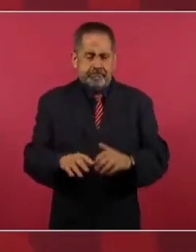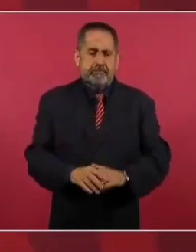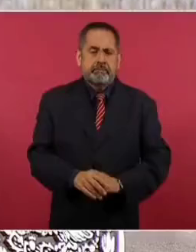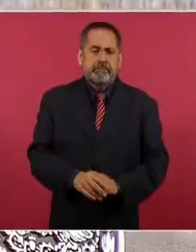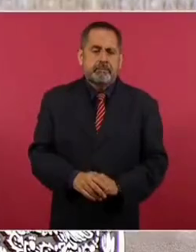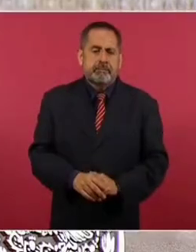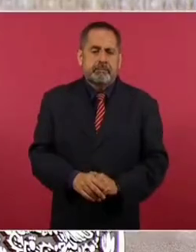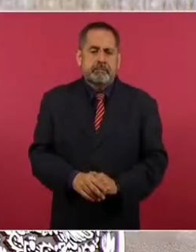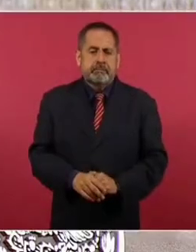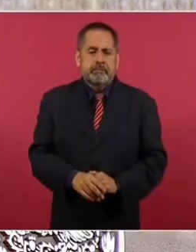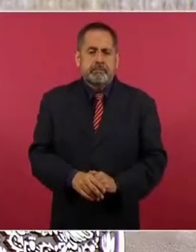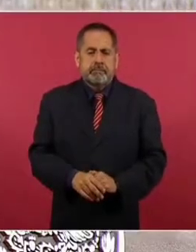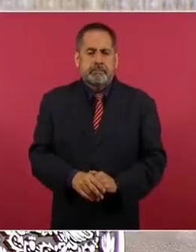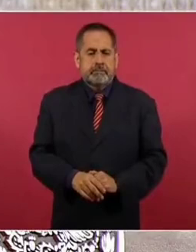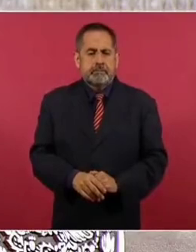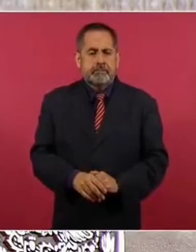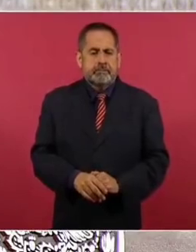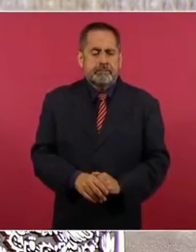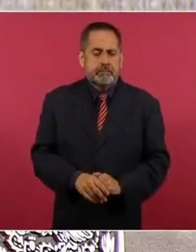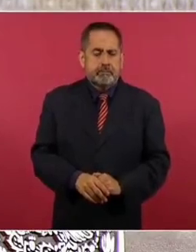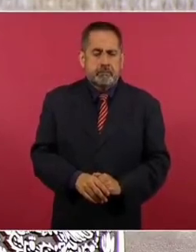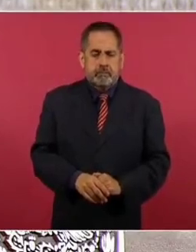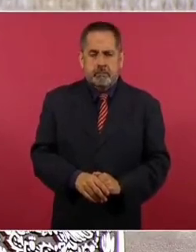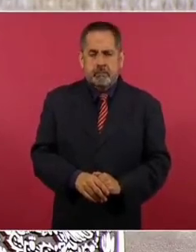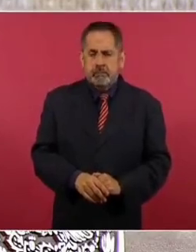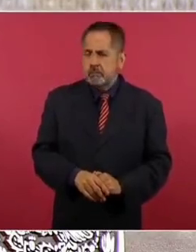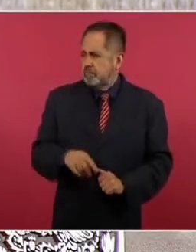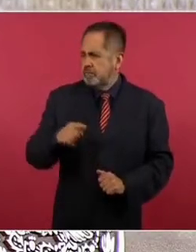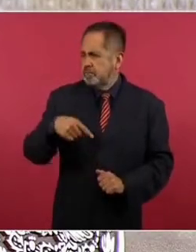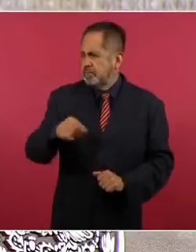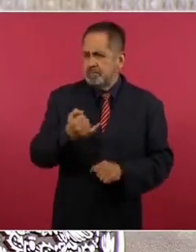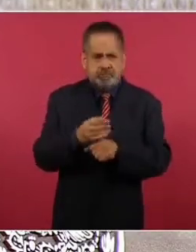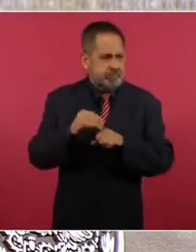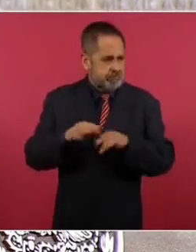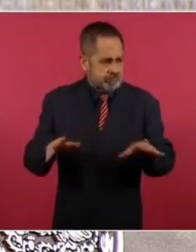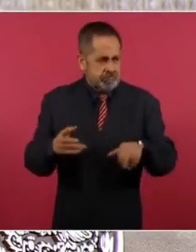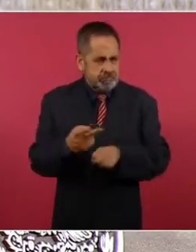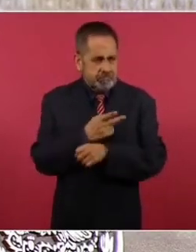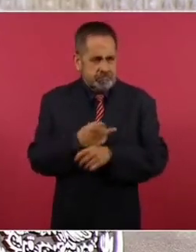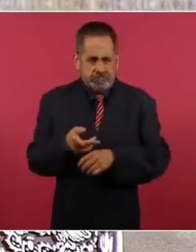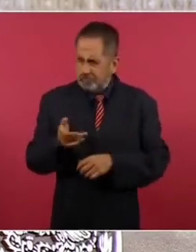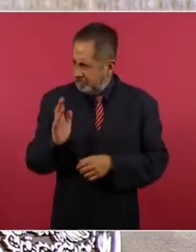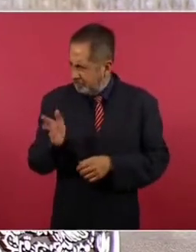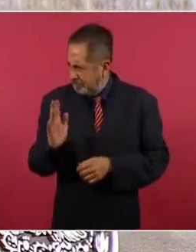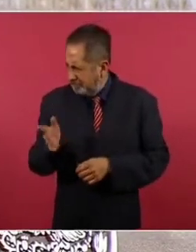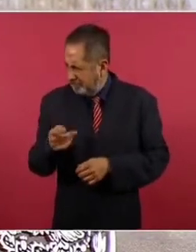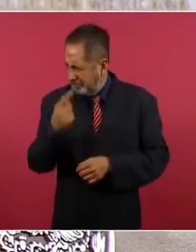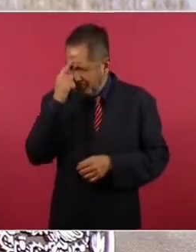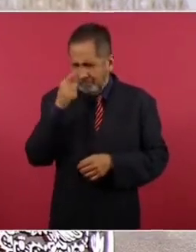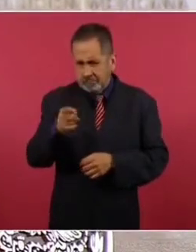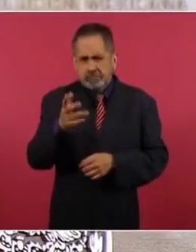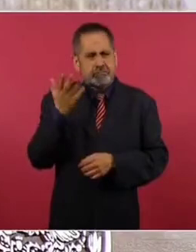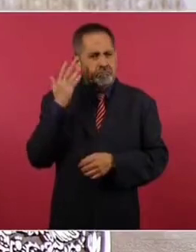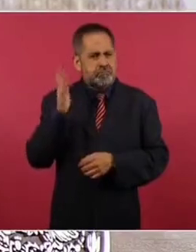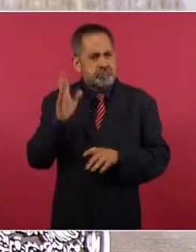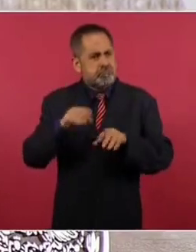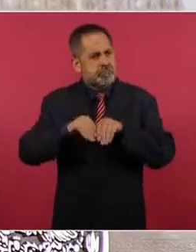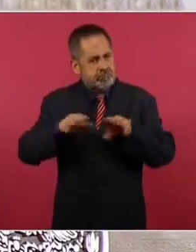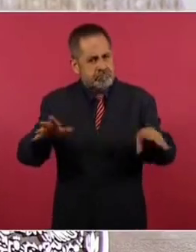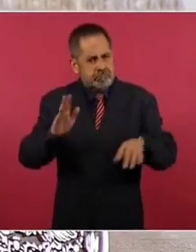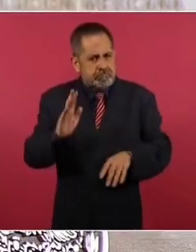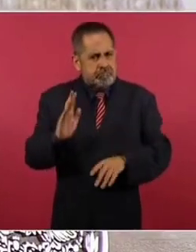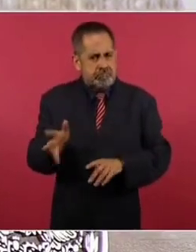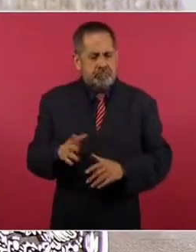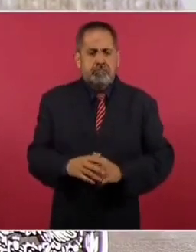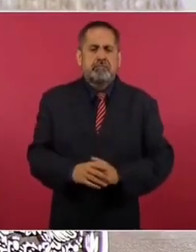Ya se va a dar el informe, creo que ya se dio a conocer sobre esto.